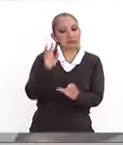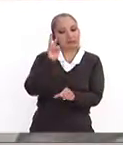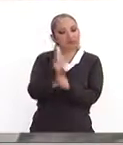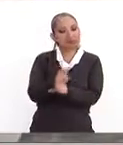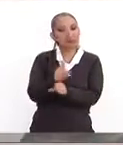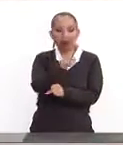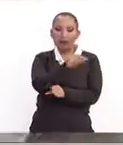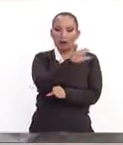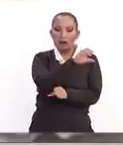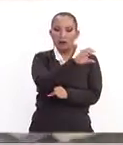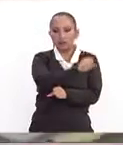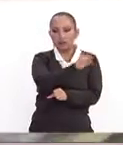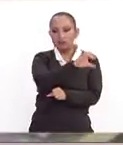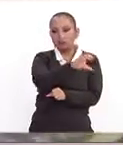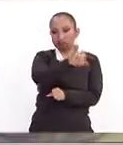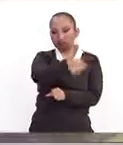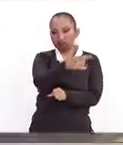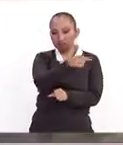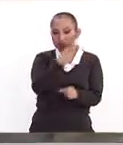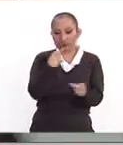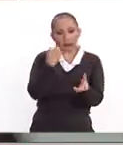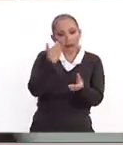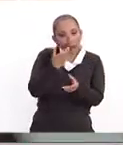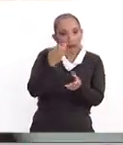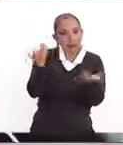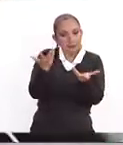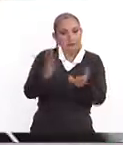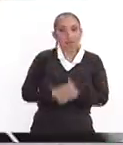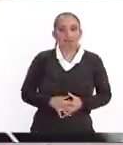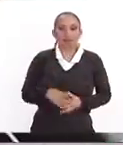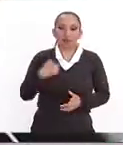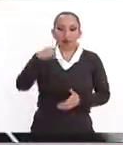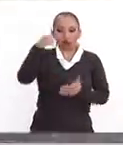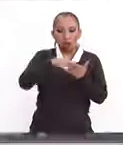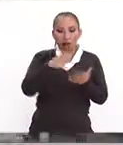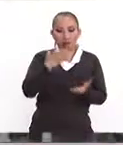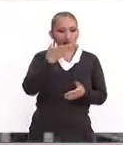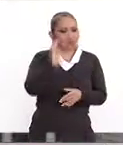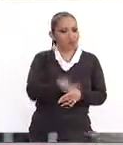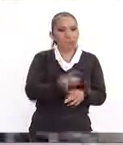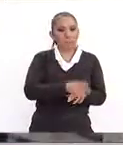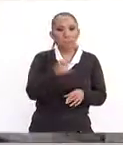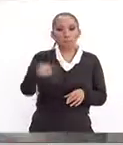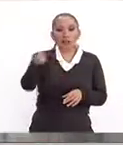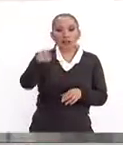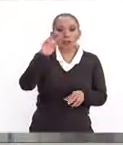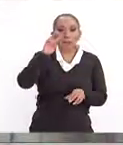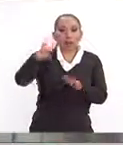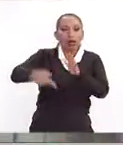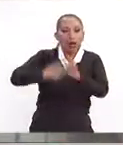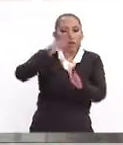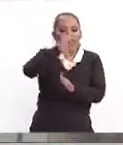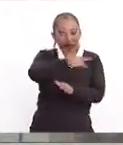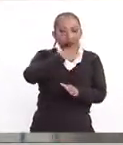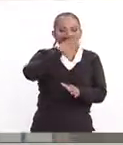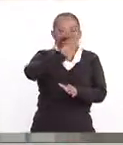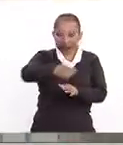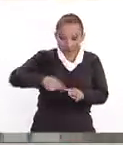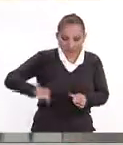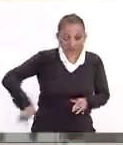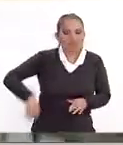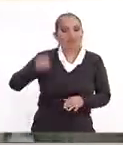finalmente acosó, ¿no? Este, yo creo que es acertada por los casos que tú muy bien